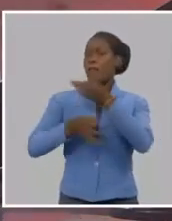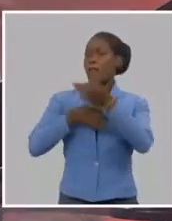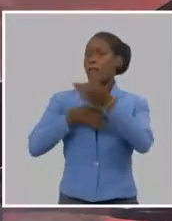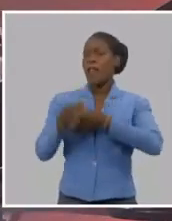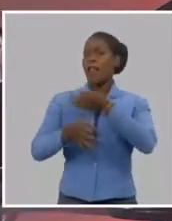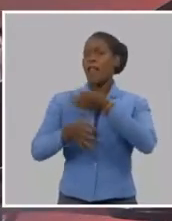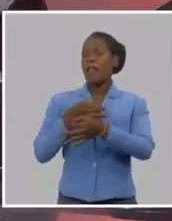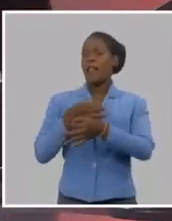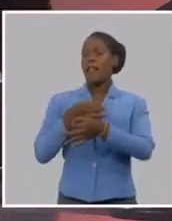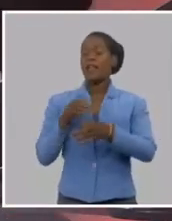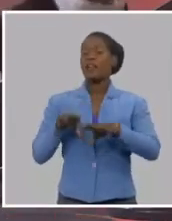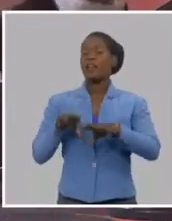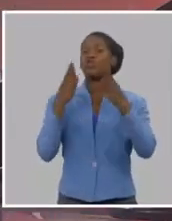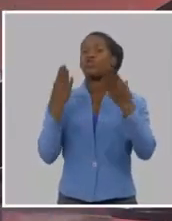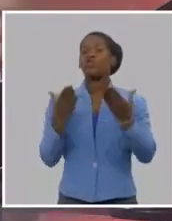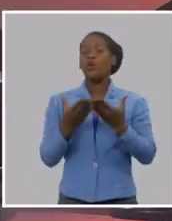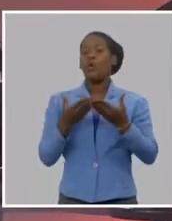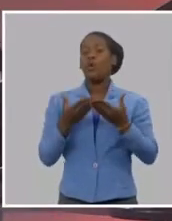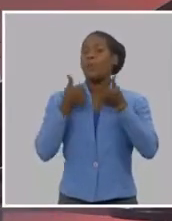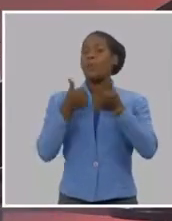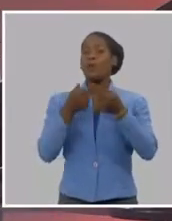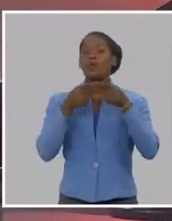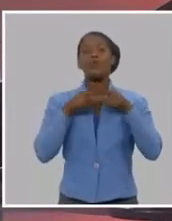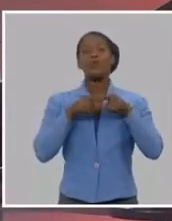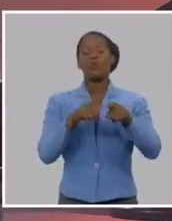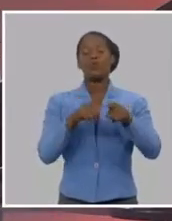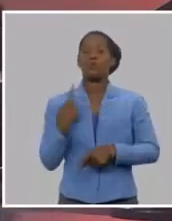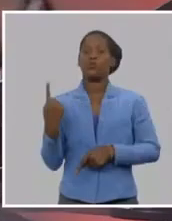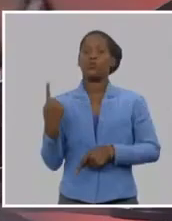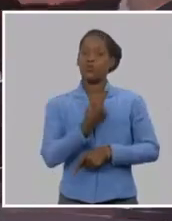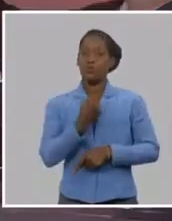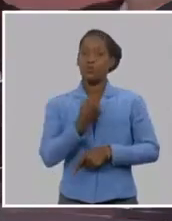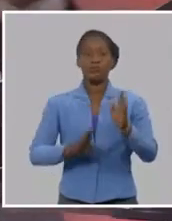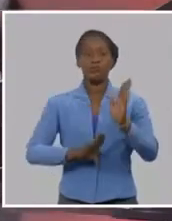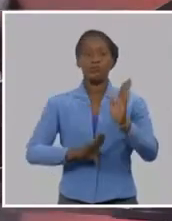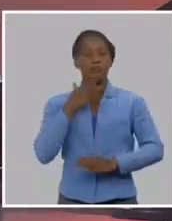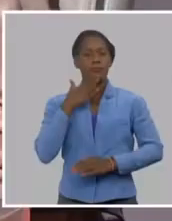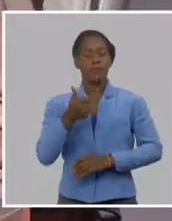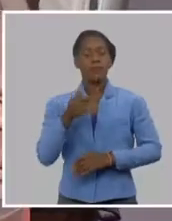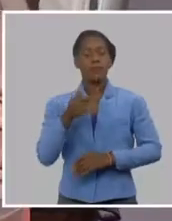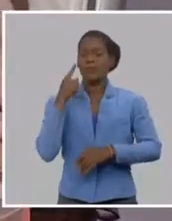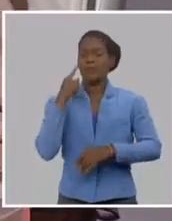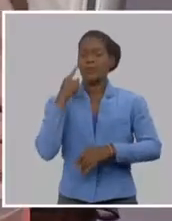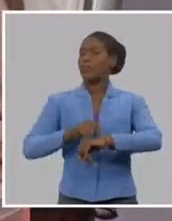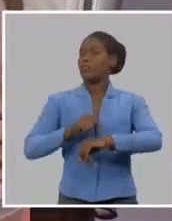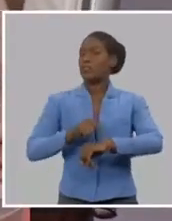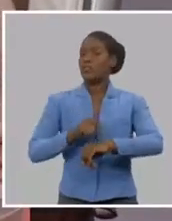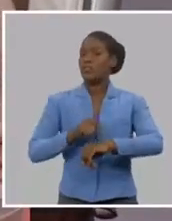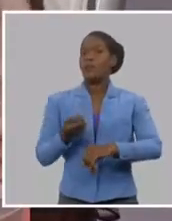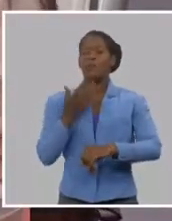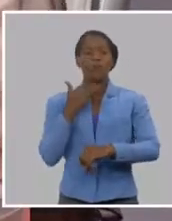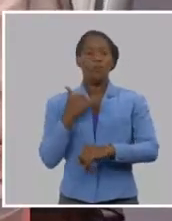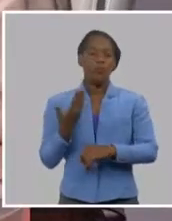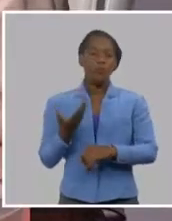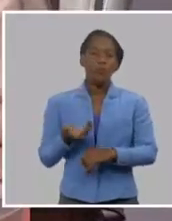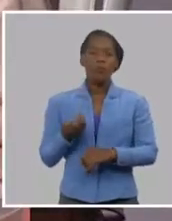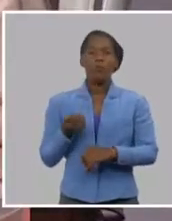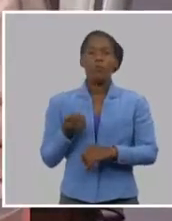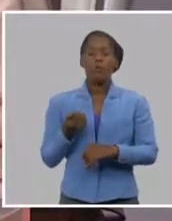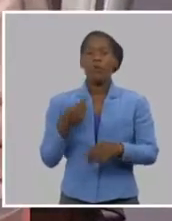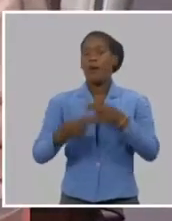el con todos y para el bien de todos ha sido ciertamente, alguna manera, en estos tiempos, tratado de manipular, de